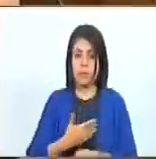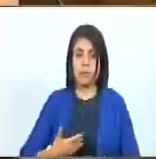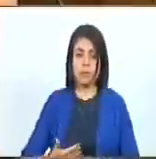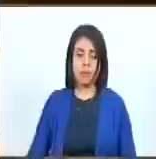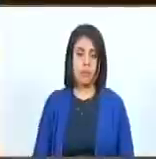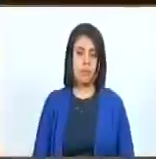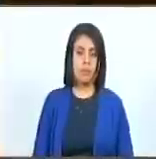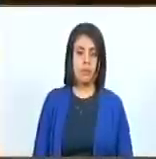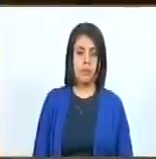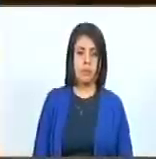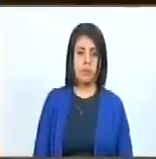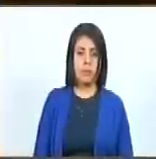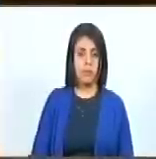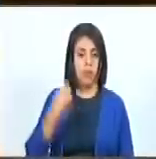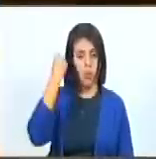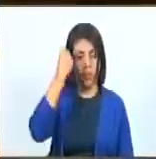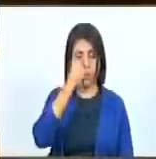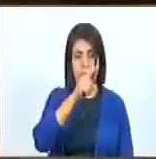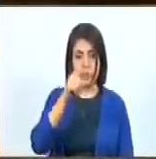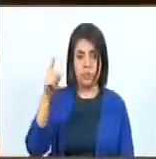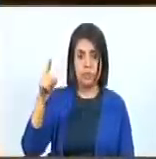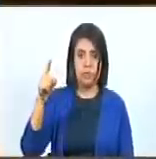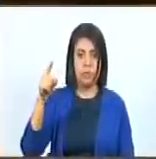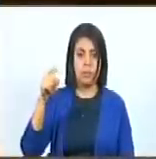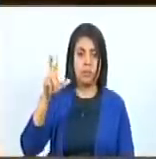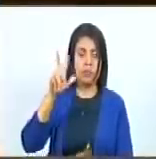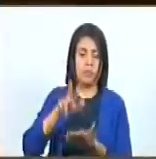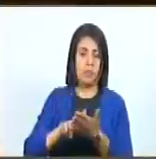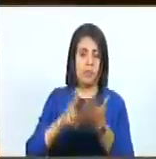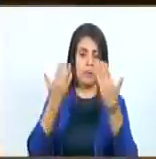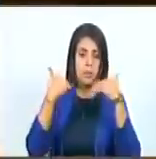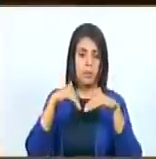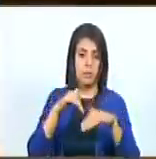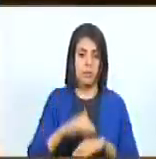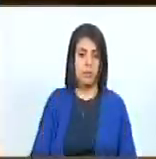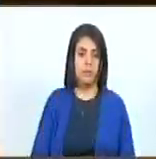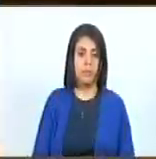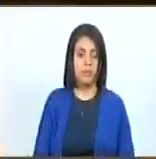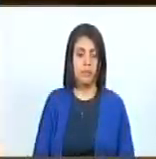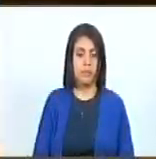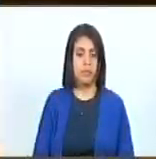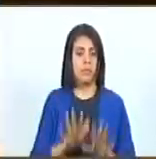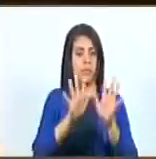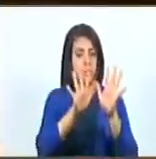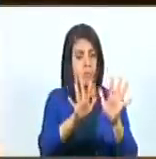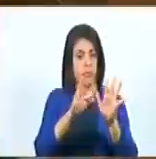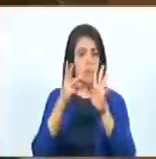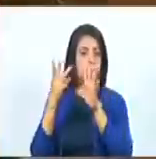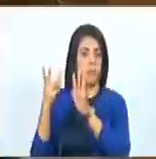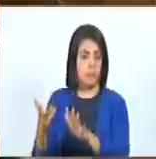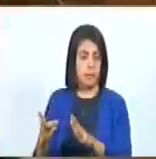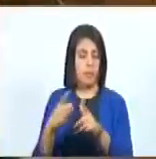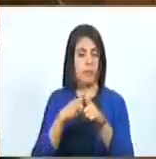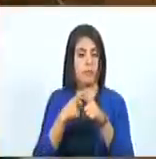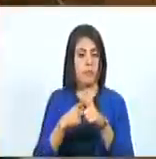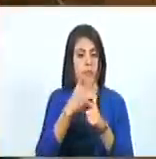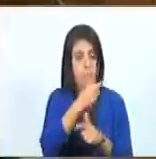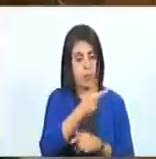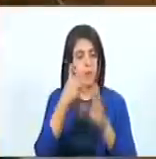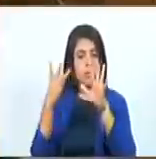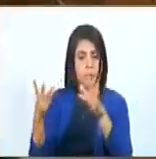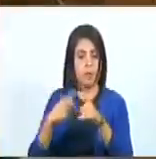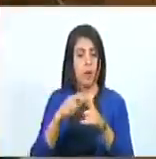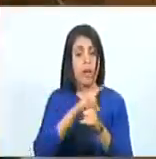presidente. En consideración el acápite, aprobado, siguiente. Vigésimo octavo, se sugiere aprobar con